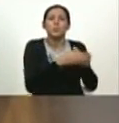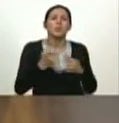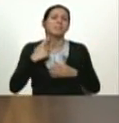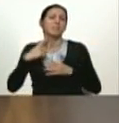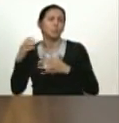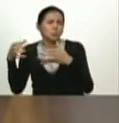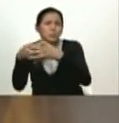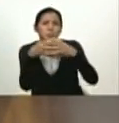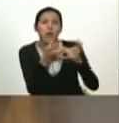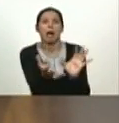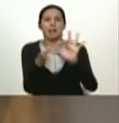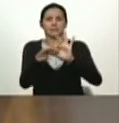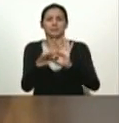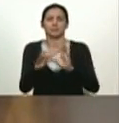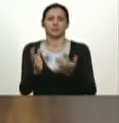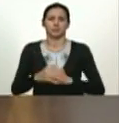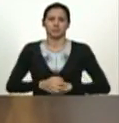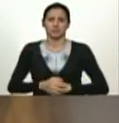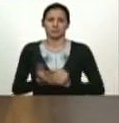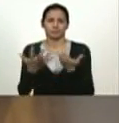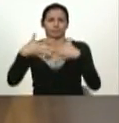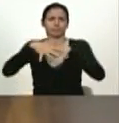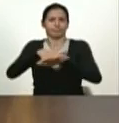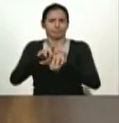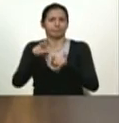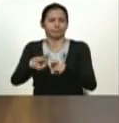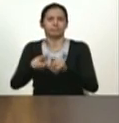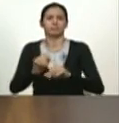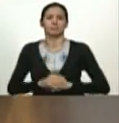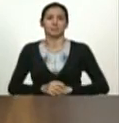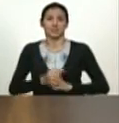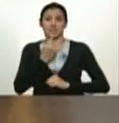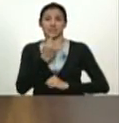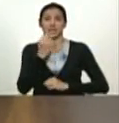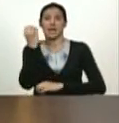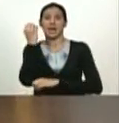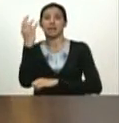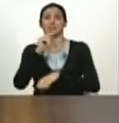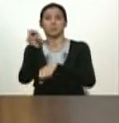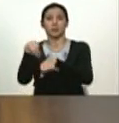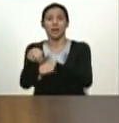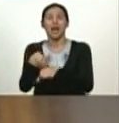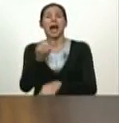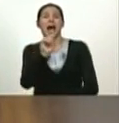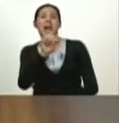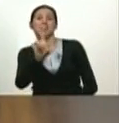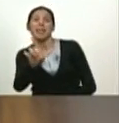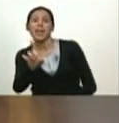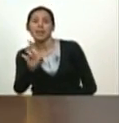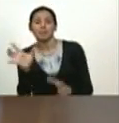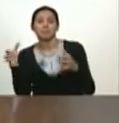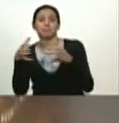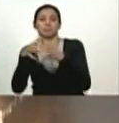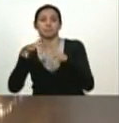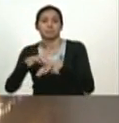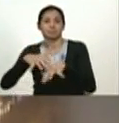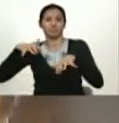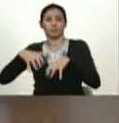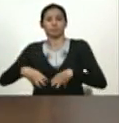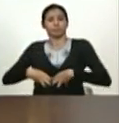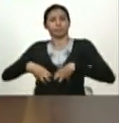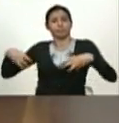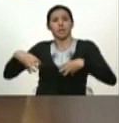esa definición que se ha hecho por allí, de que es una Asamblea Nacional adeco-burguesa, creo que da en el clavo,